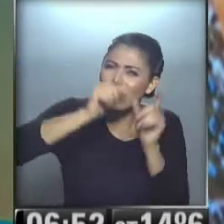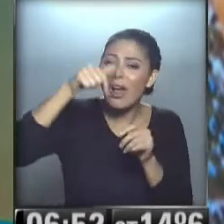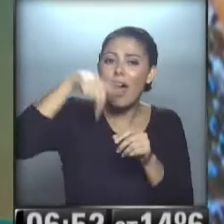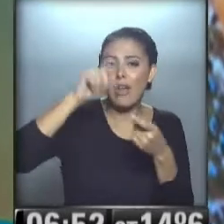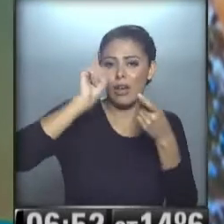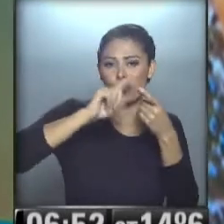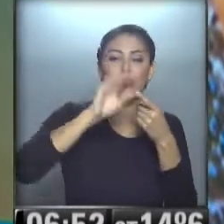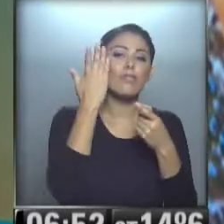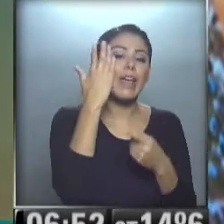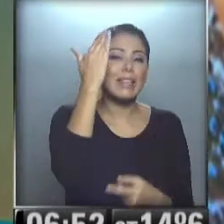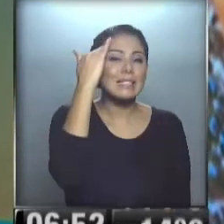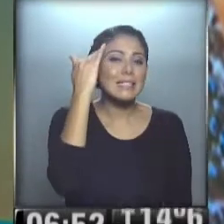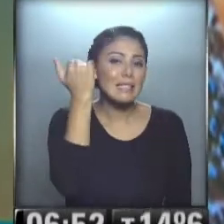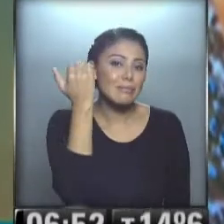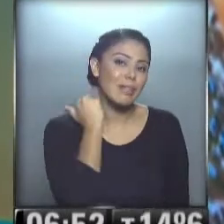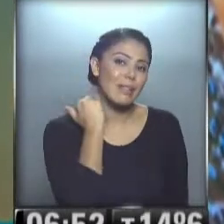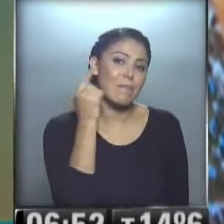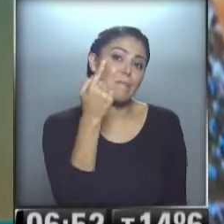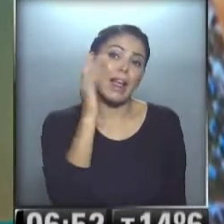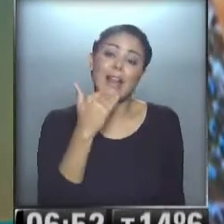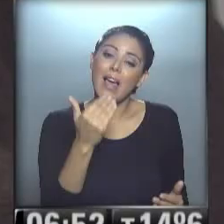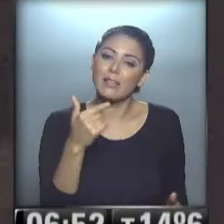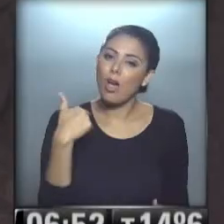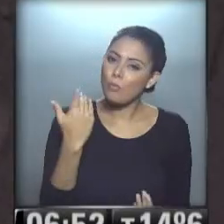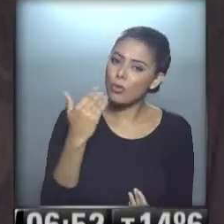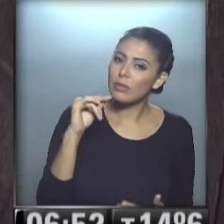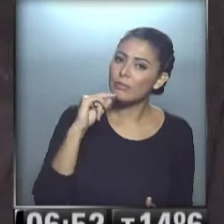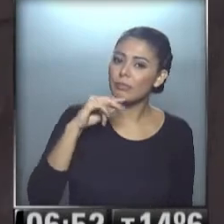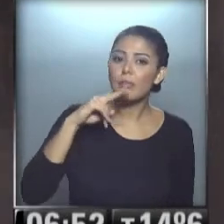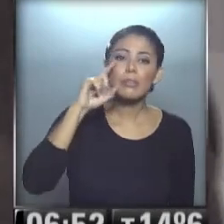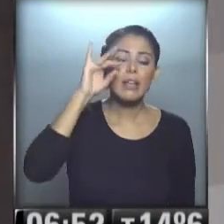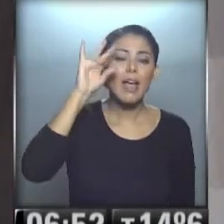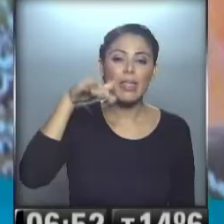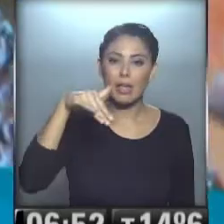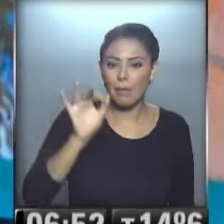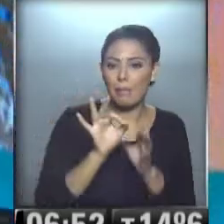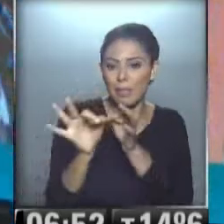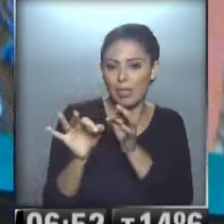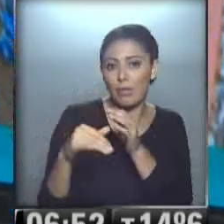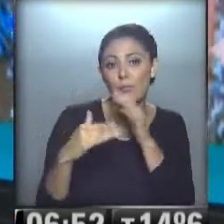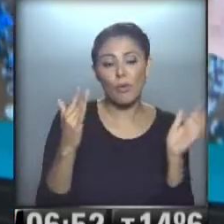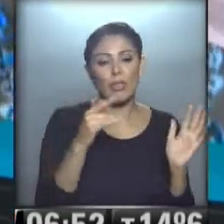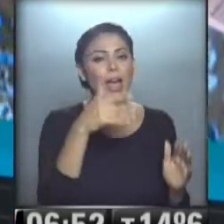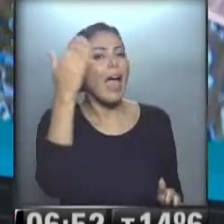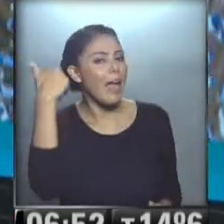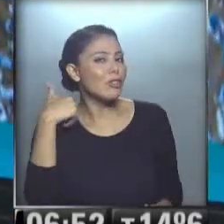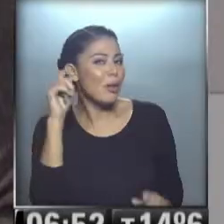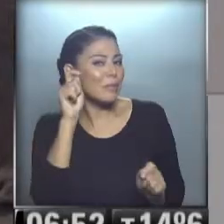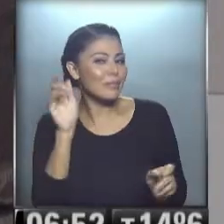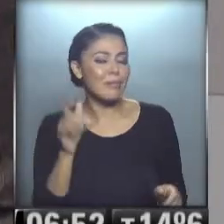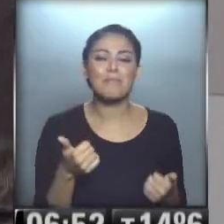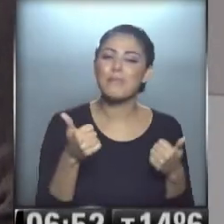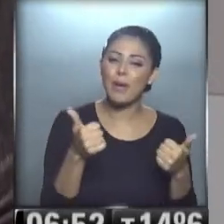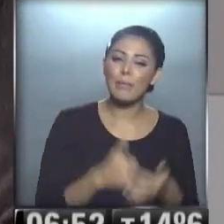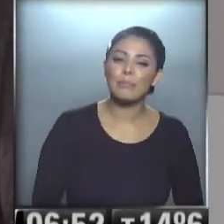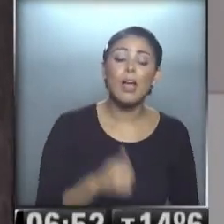16.000 seguidores... ...gracias, eh... pudo ser la capital del país, eh... ...Viedma, ahí pegadito Carmen de Patagón... ...bueno, esos tiempos anduve por ahí... ...bueno,